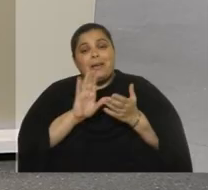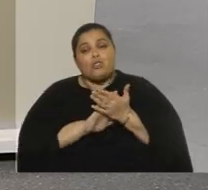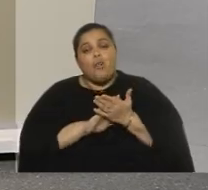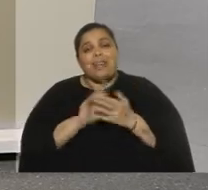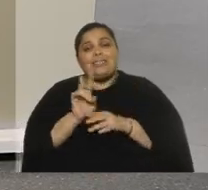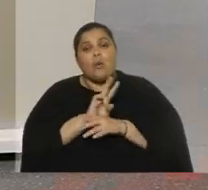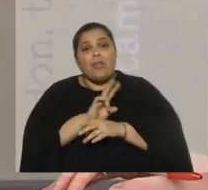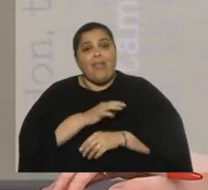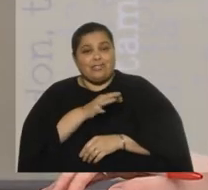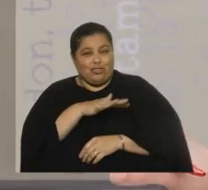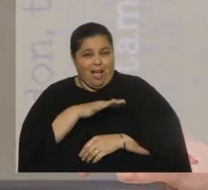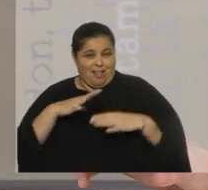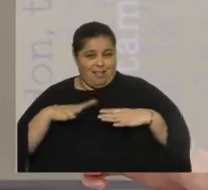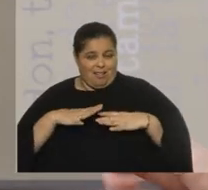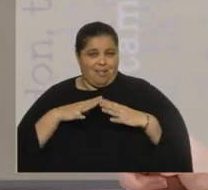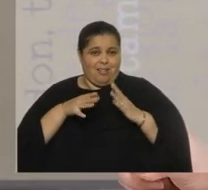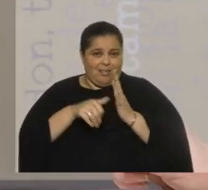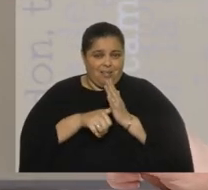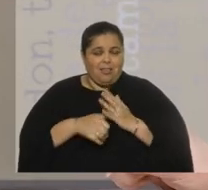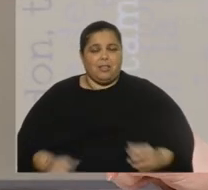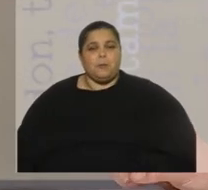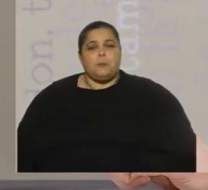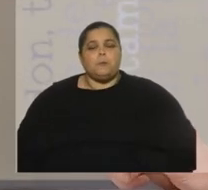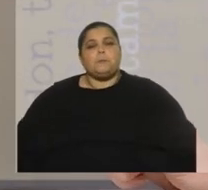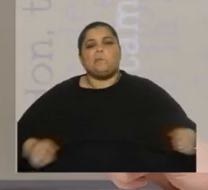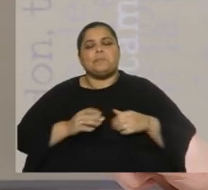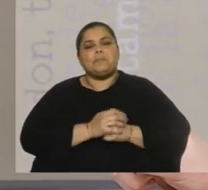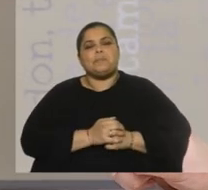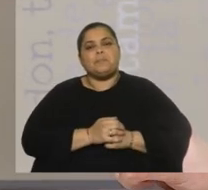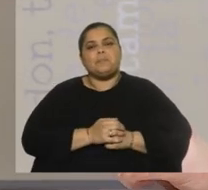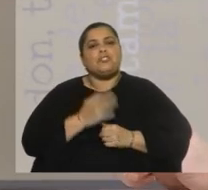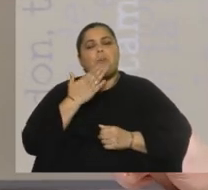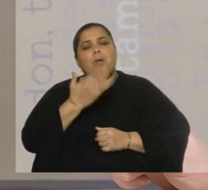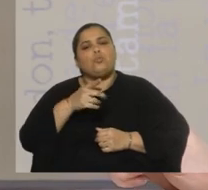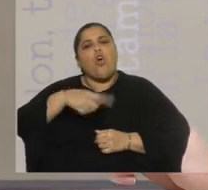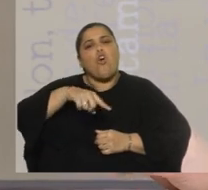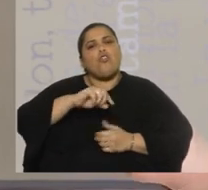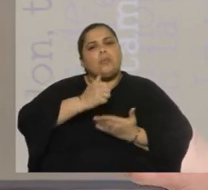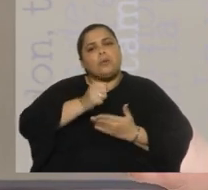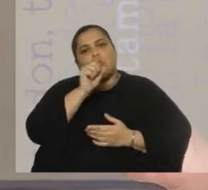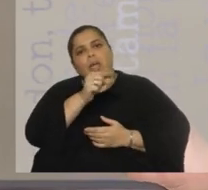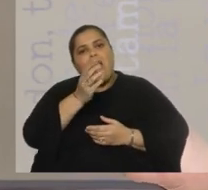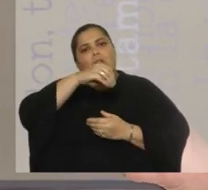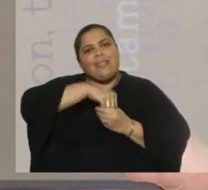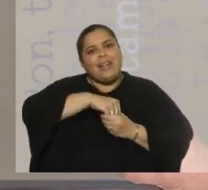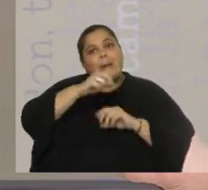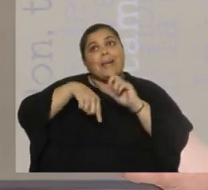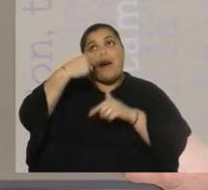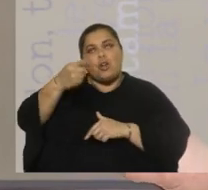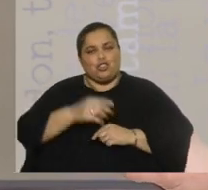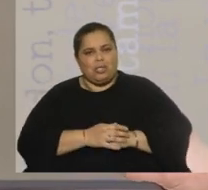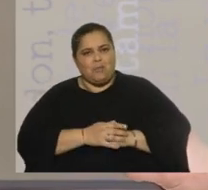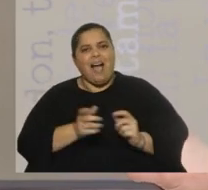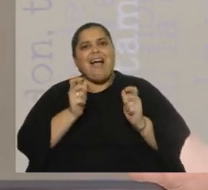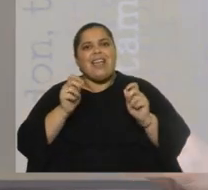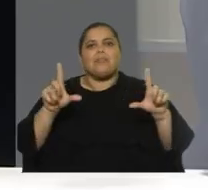yo le agrego muy cortito creo que era el otro que preguntaste muy cortito ¿dónde está Graciela Bien que en la interna para la que viene? ¿es Álvaro Delgado